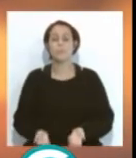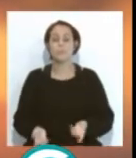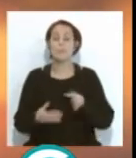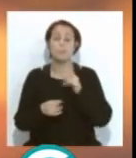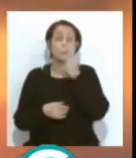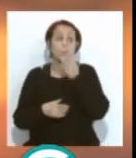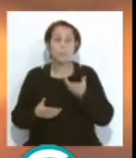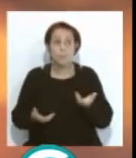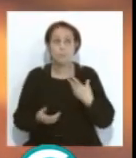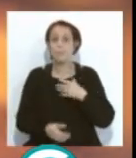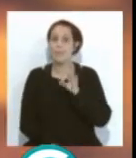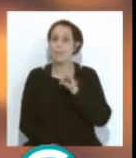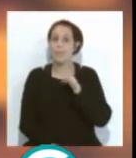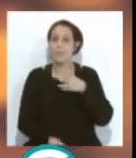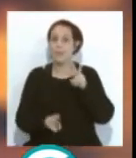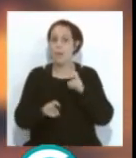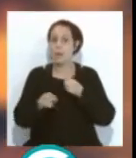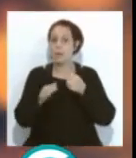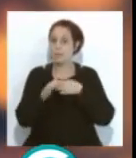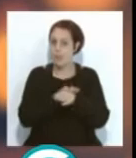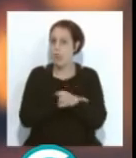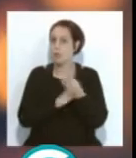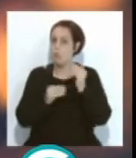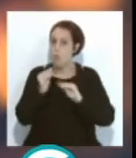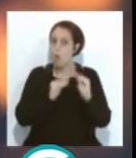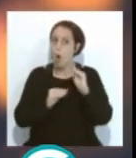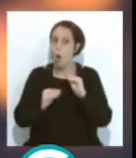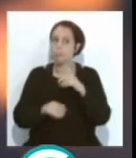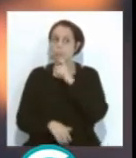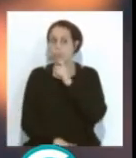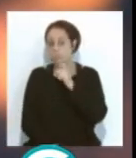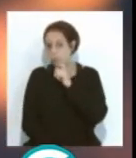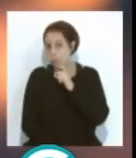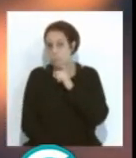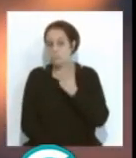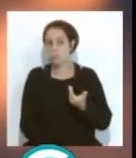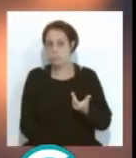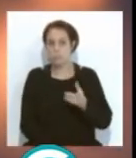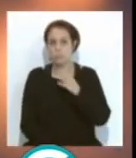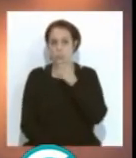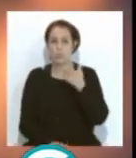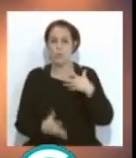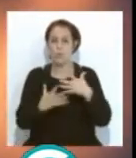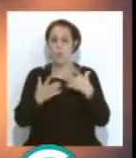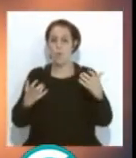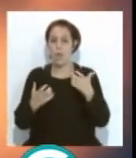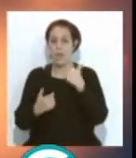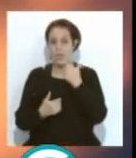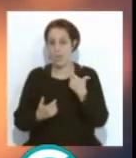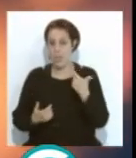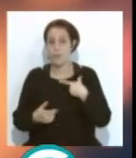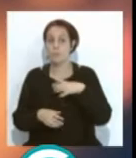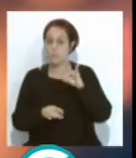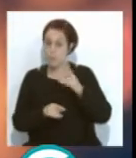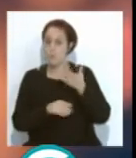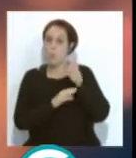Sí, bueno, yo la verdad es que lo de las entradas es verdad que tiene una solución bastante complicada, creo que es muy difícil dar una fórmula, lo que sí ya he puesto es a